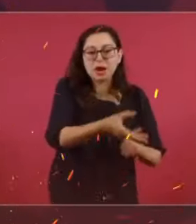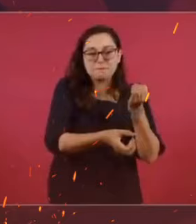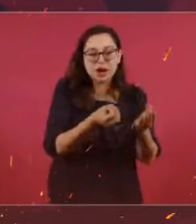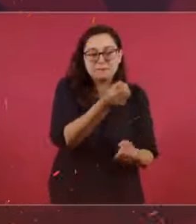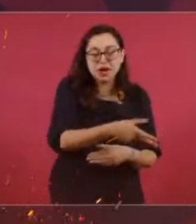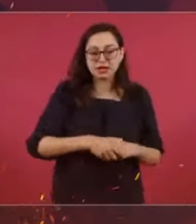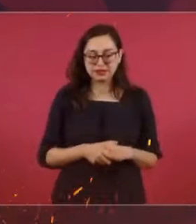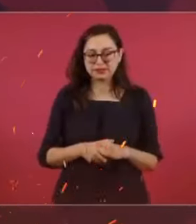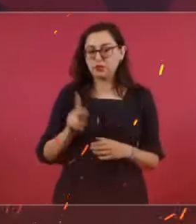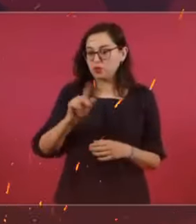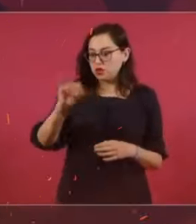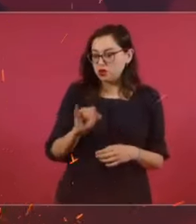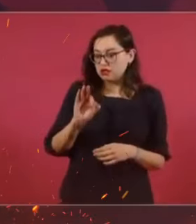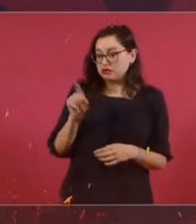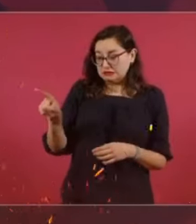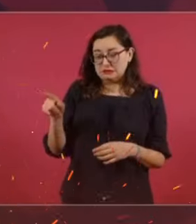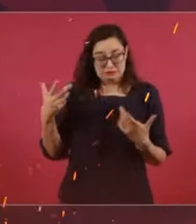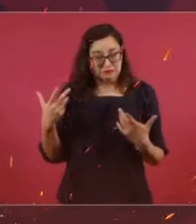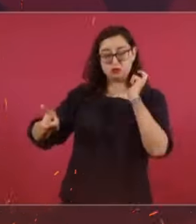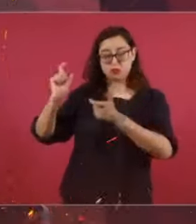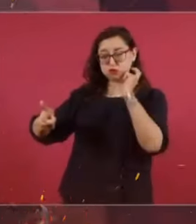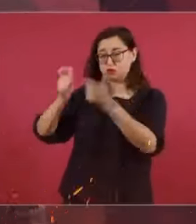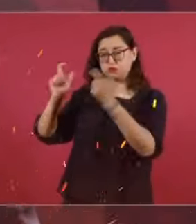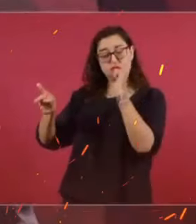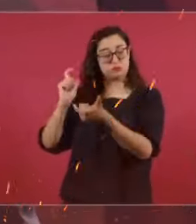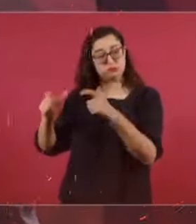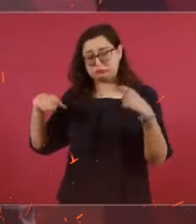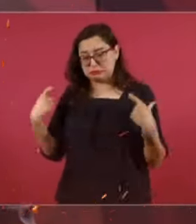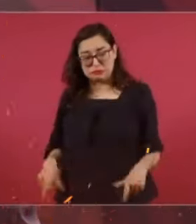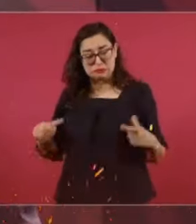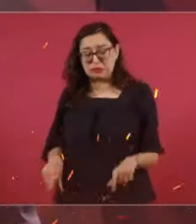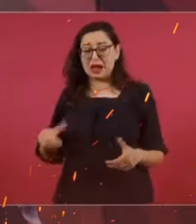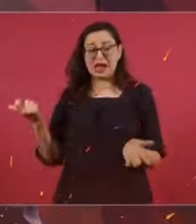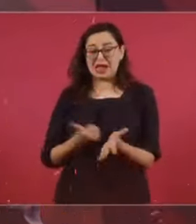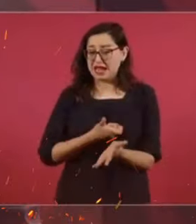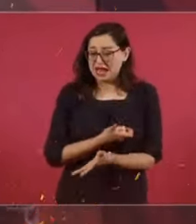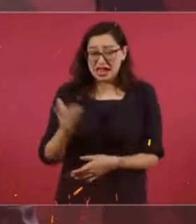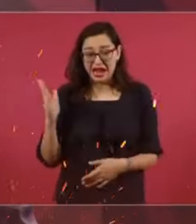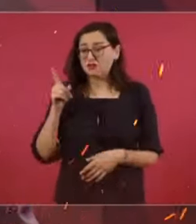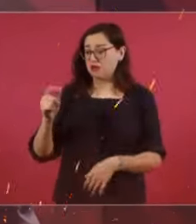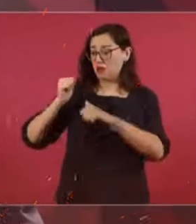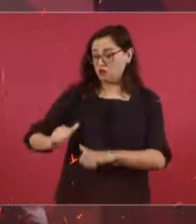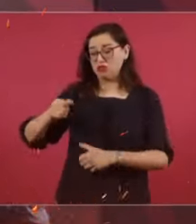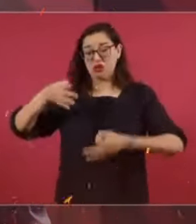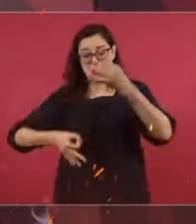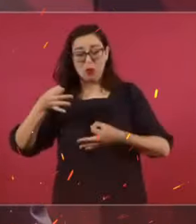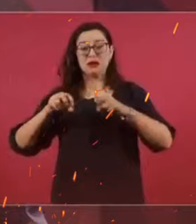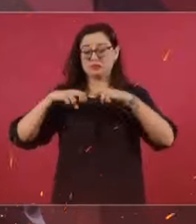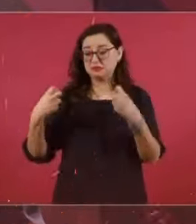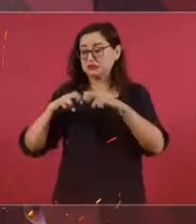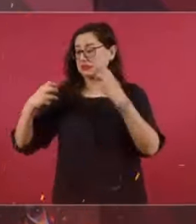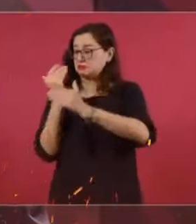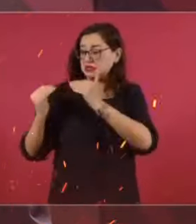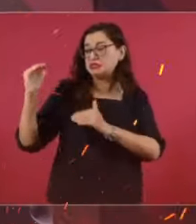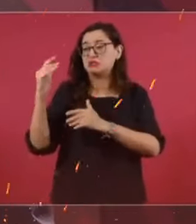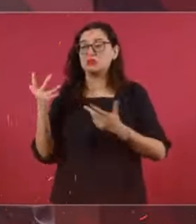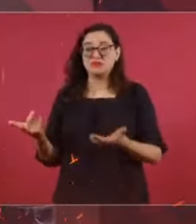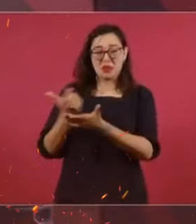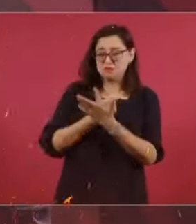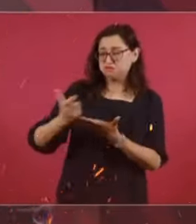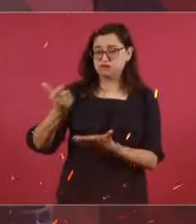un Poder Judicial que le cuesta mucho al pueblo, porque se pagan sueldos elevadísimos a jueces, magistrados, ministros,